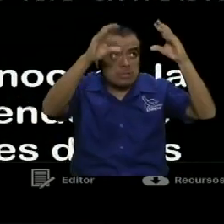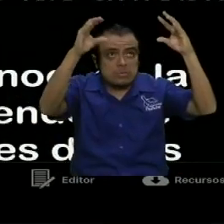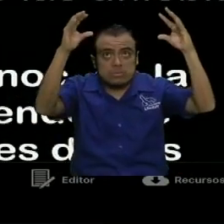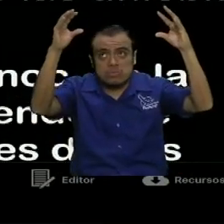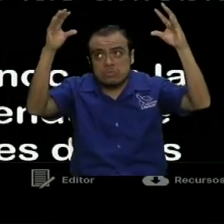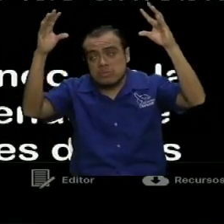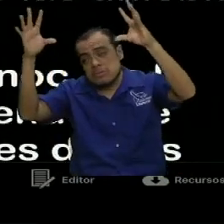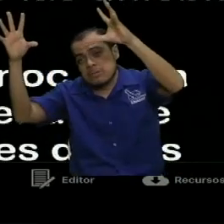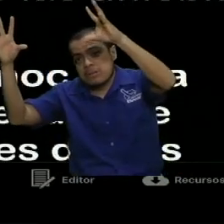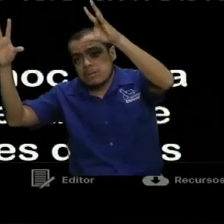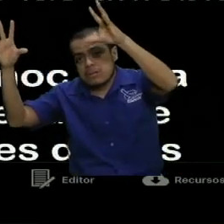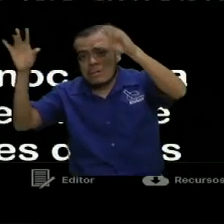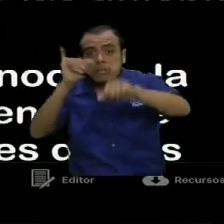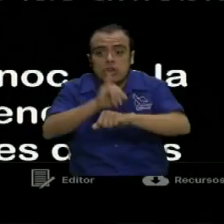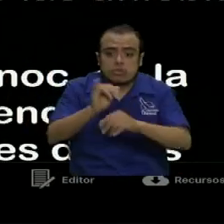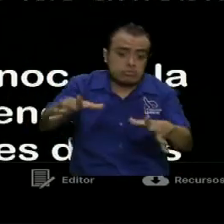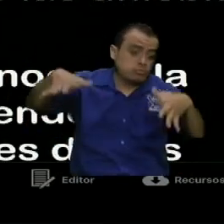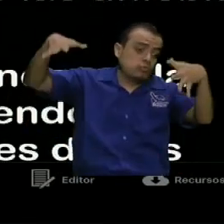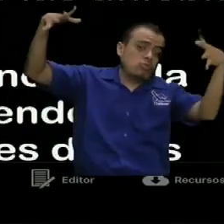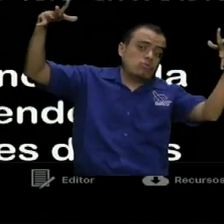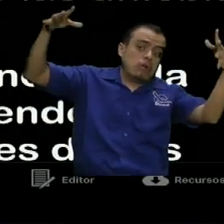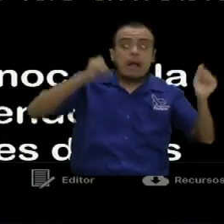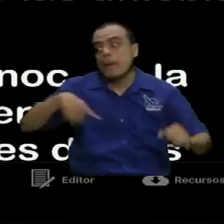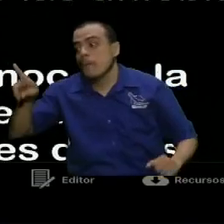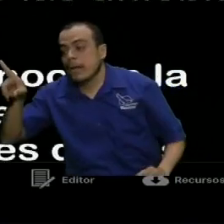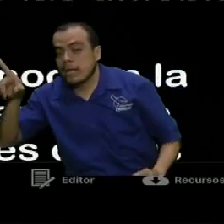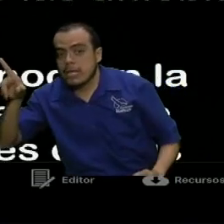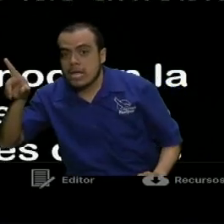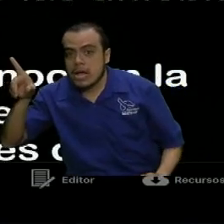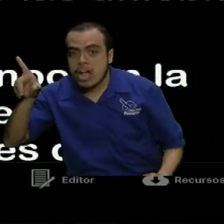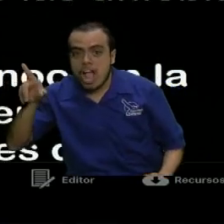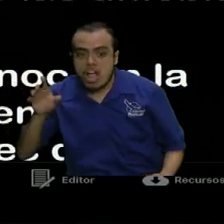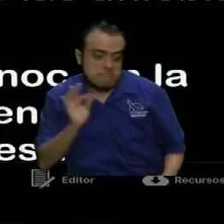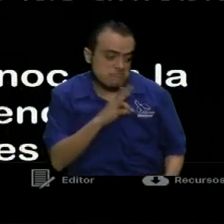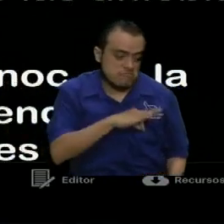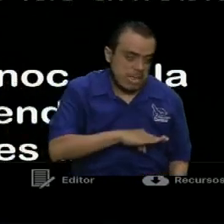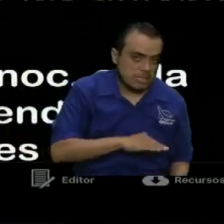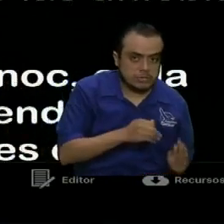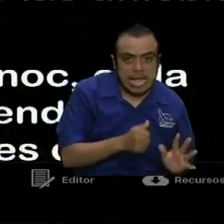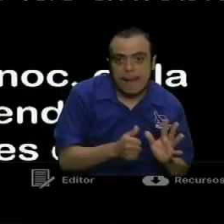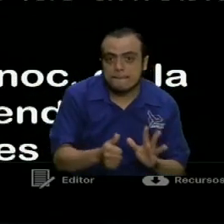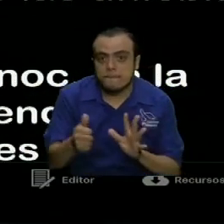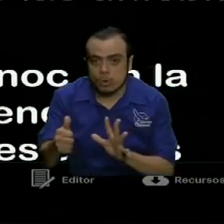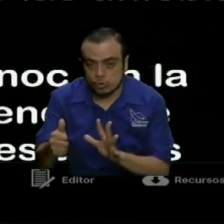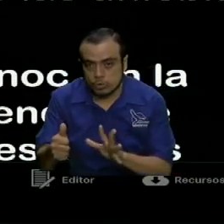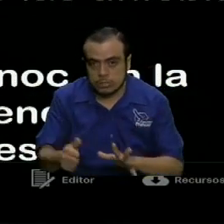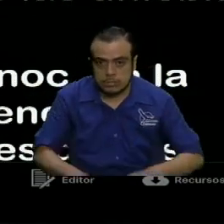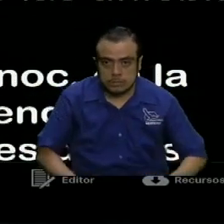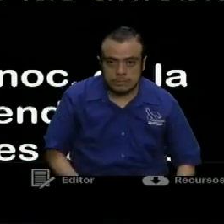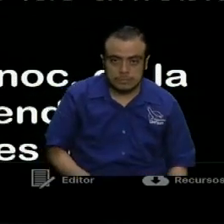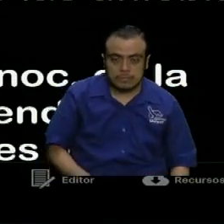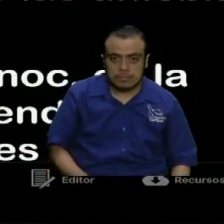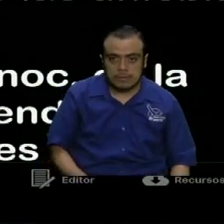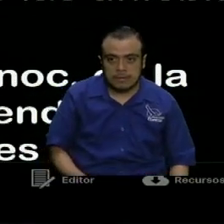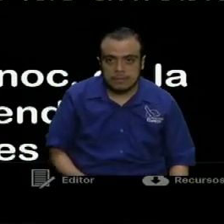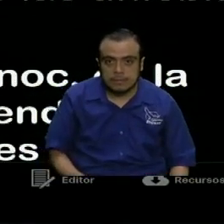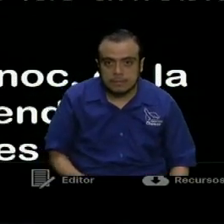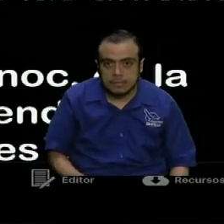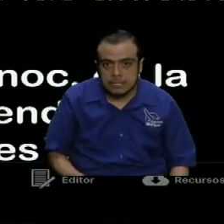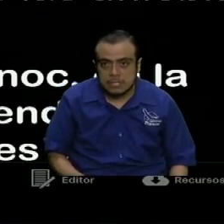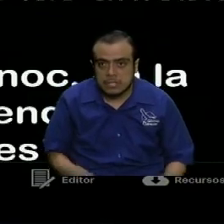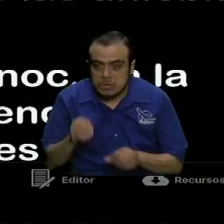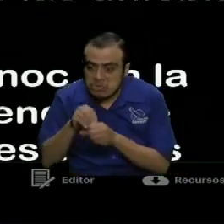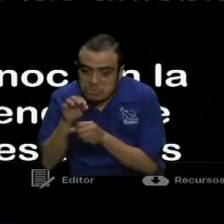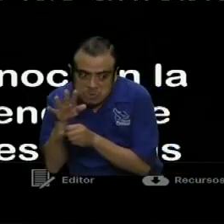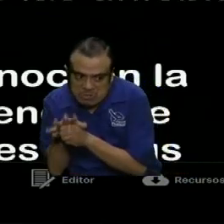doctrina. Igles, crecimiento, se van para allá los falsos apóstoles. Y en los primeros son escodos ocultos,